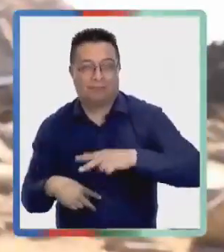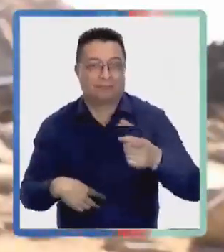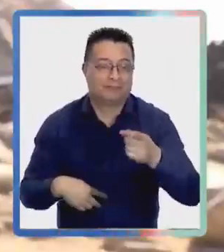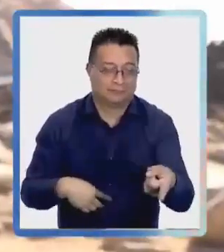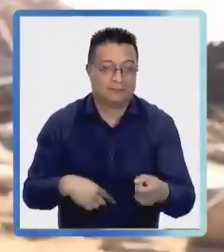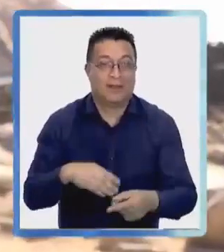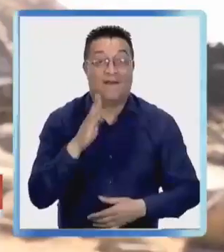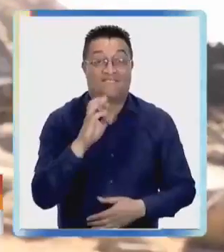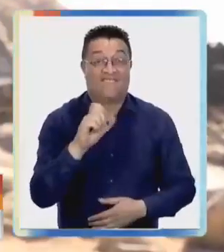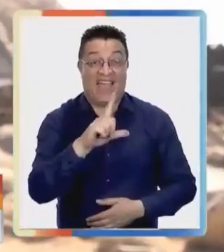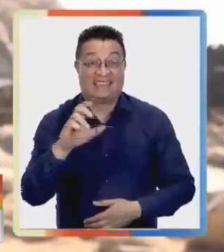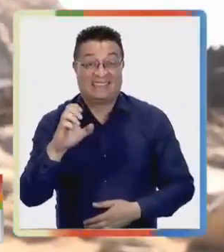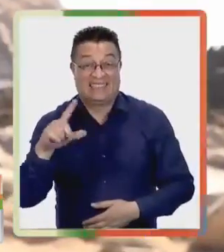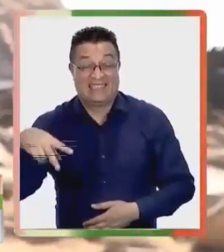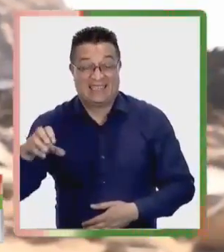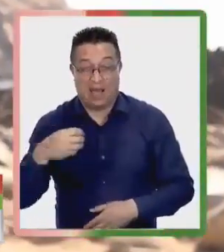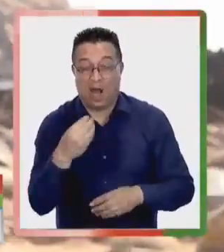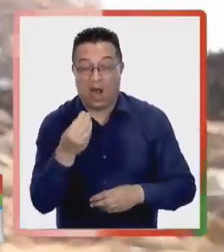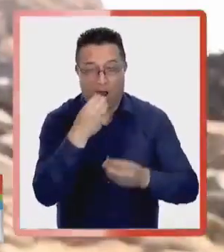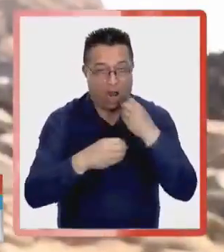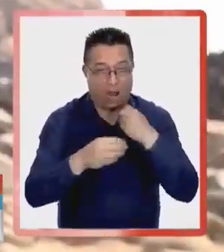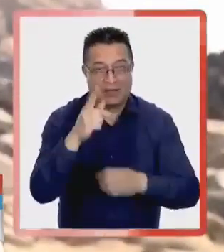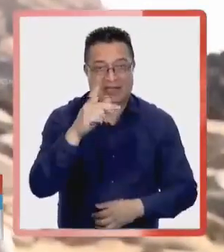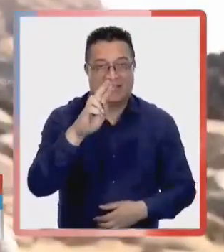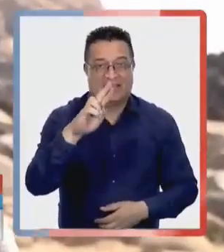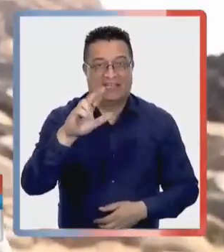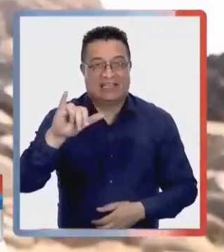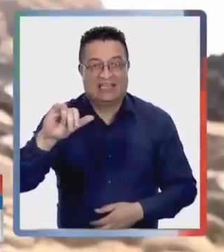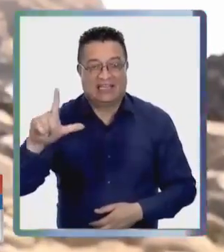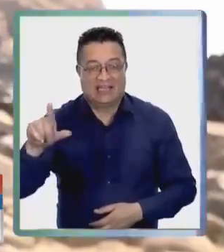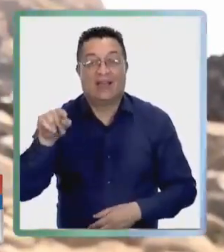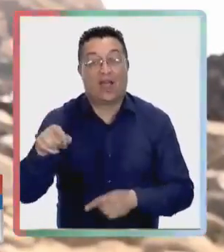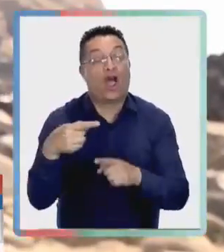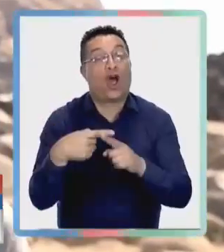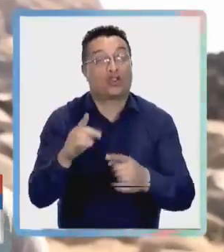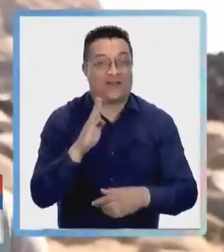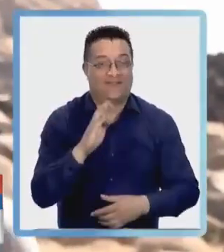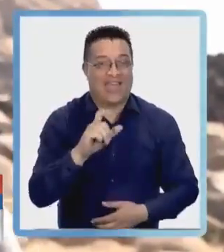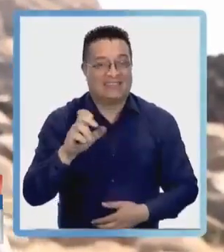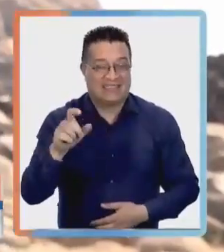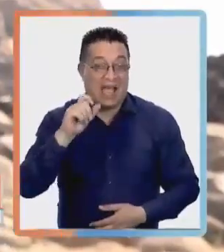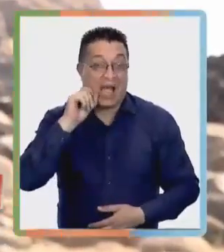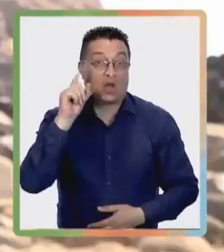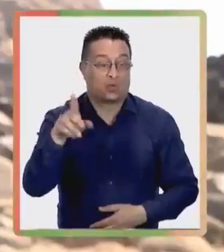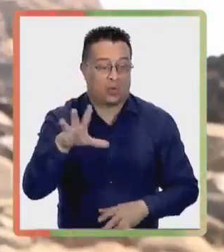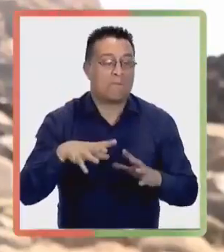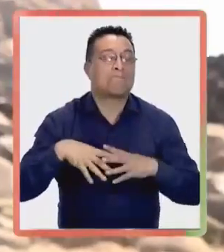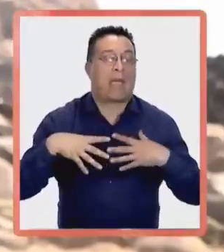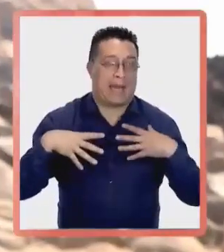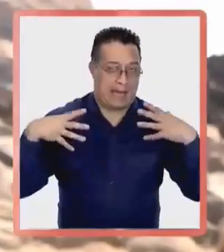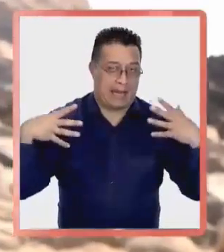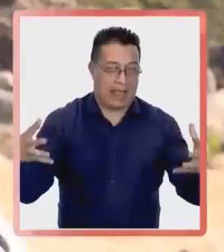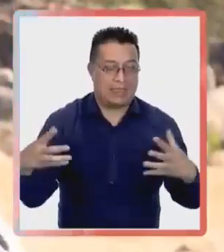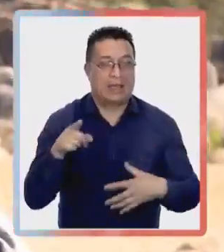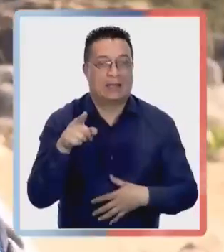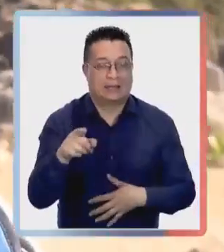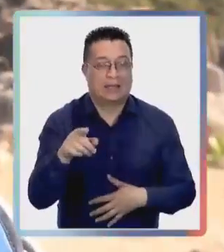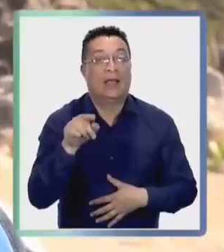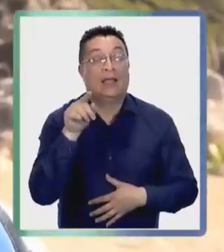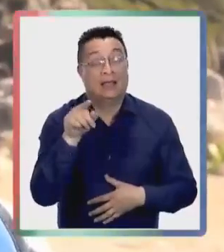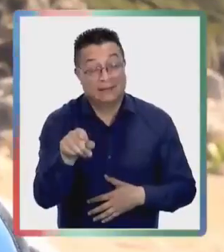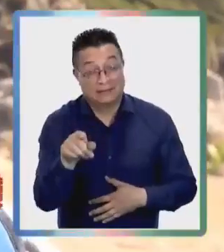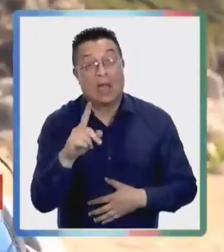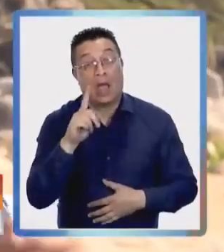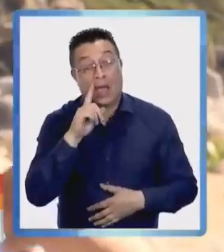ballenas comen grins. Este es otro tipo de ballena. La ballena azul es la más grande. Que las ballenas